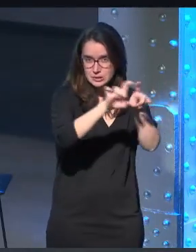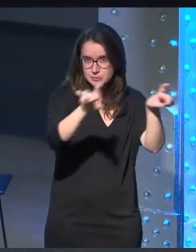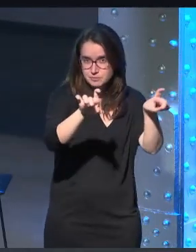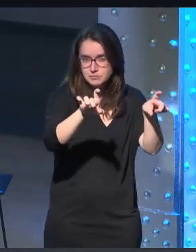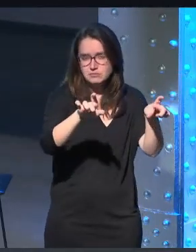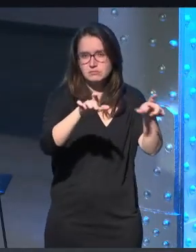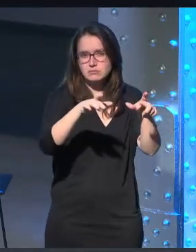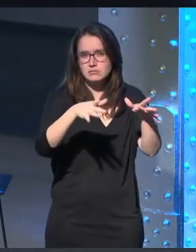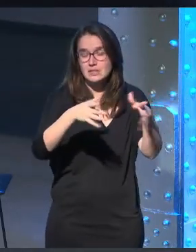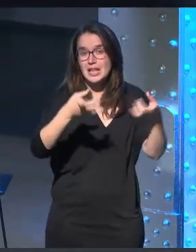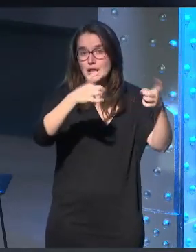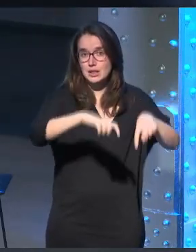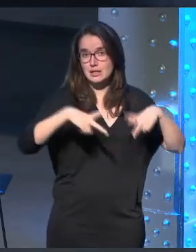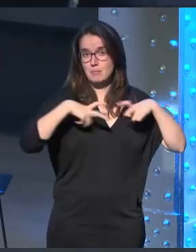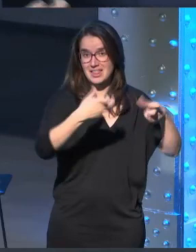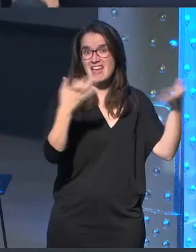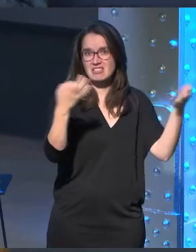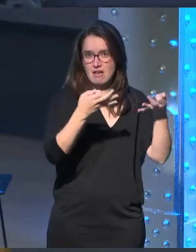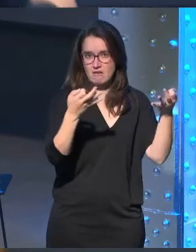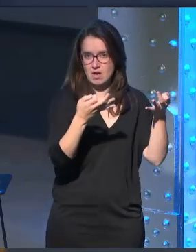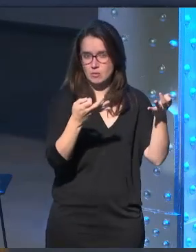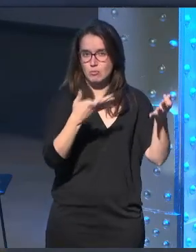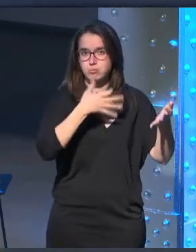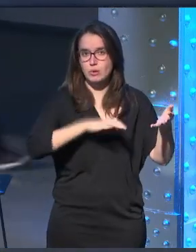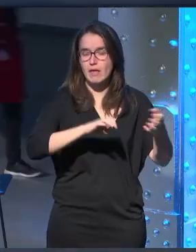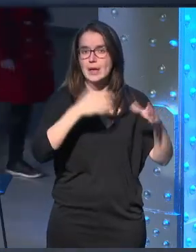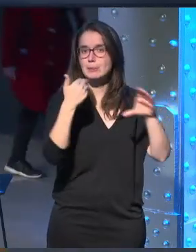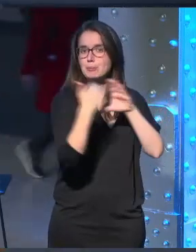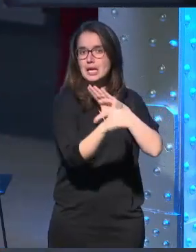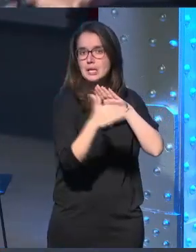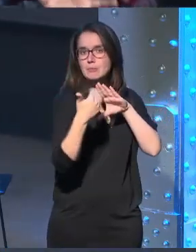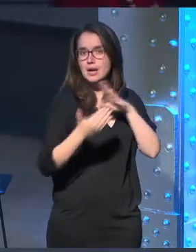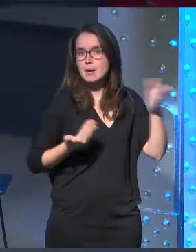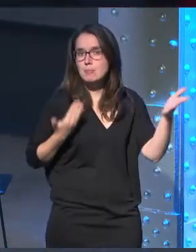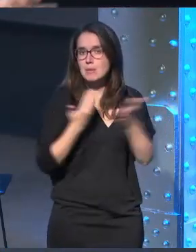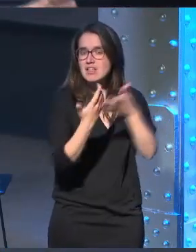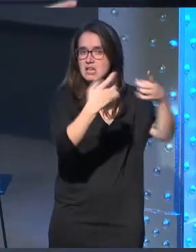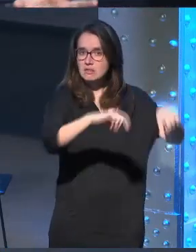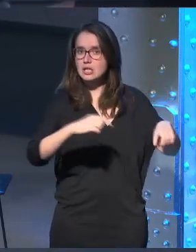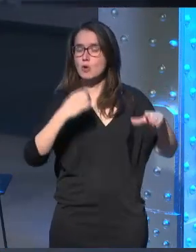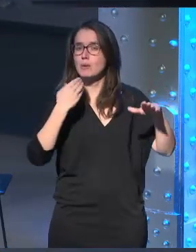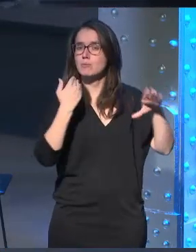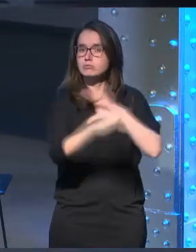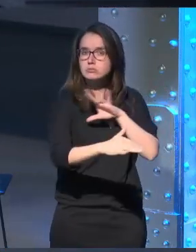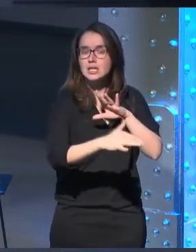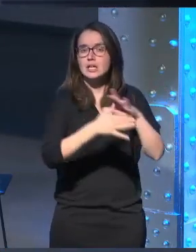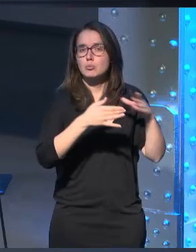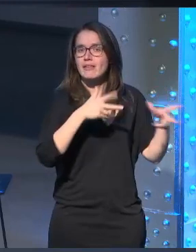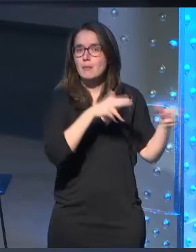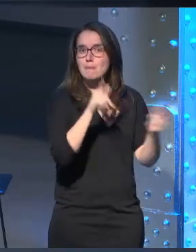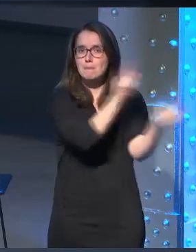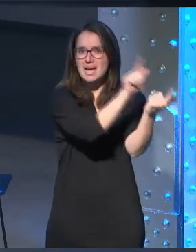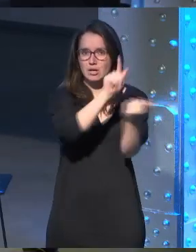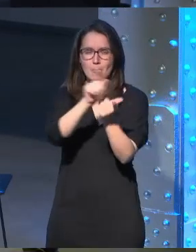que es previa cita y podéis encontrar el email para escribir os van a atender, os van a hacer sesiones personalizadas